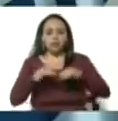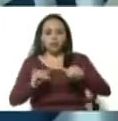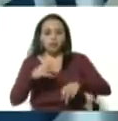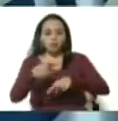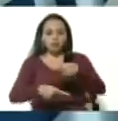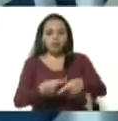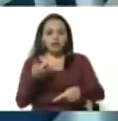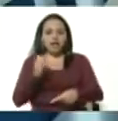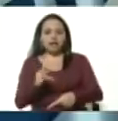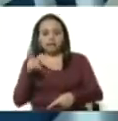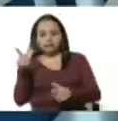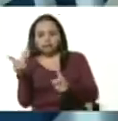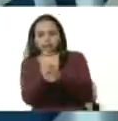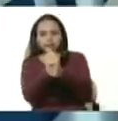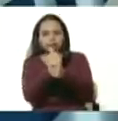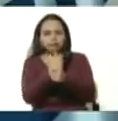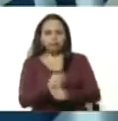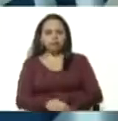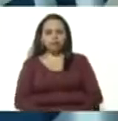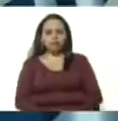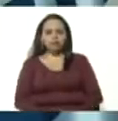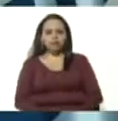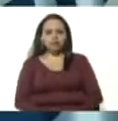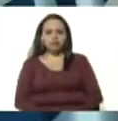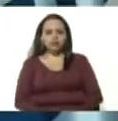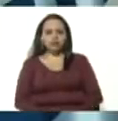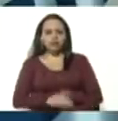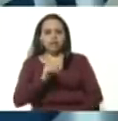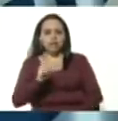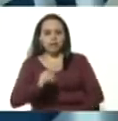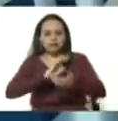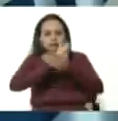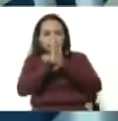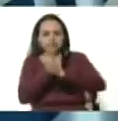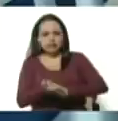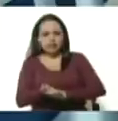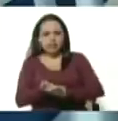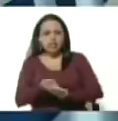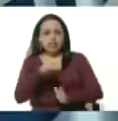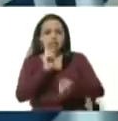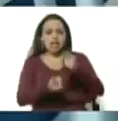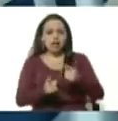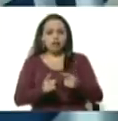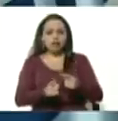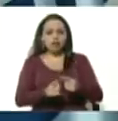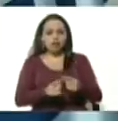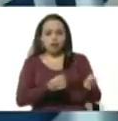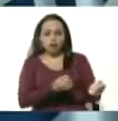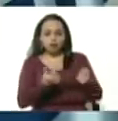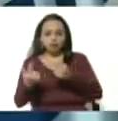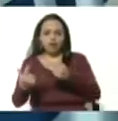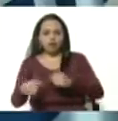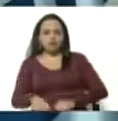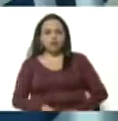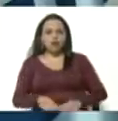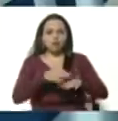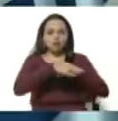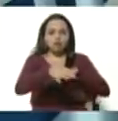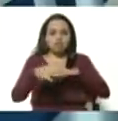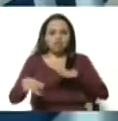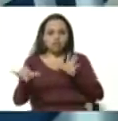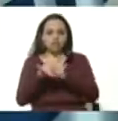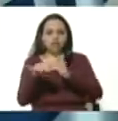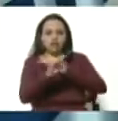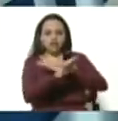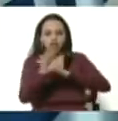se ha logrado la ubicación e inutilización de varios de estos pasos en los municipios fronterizas